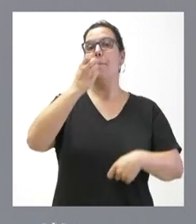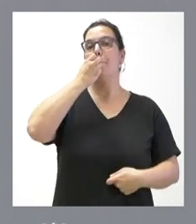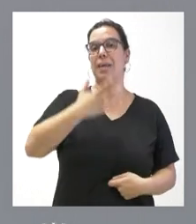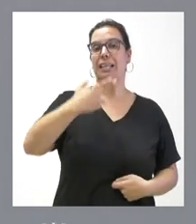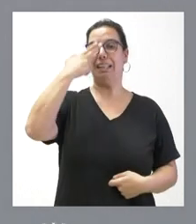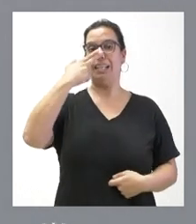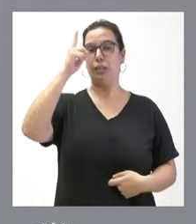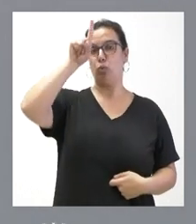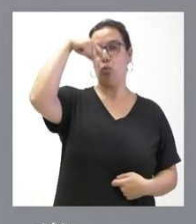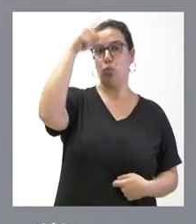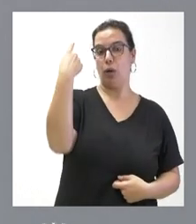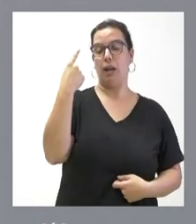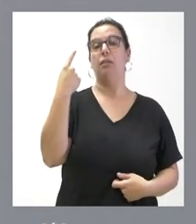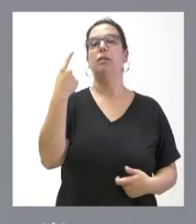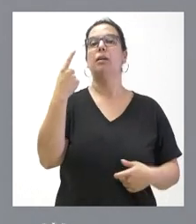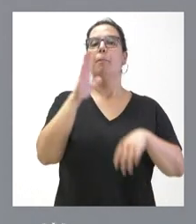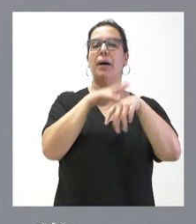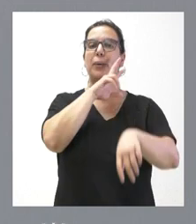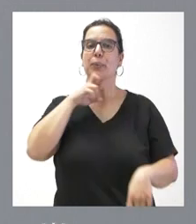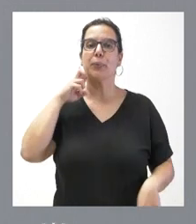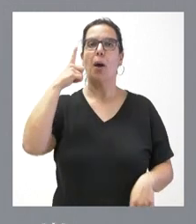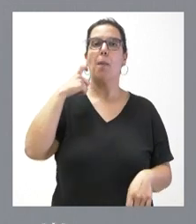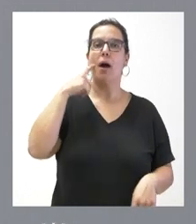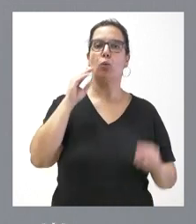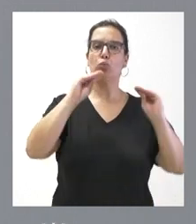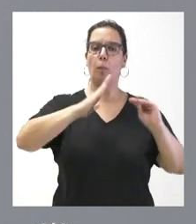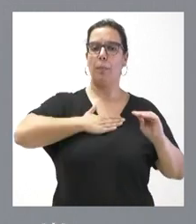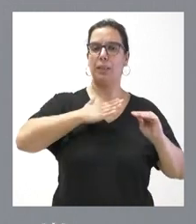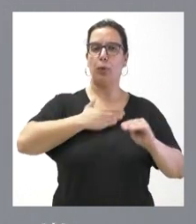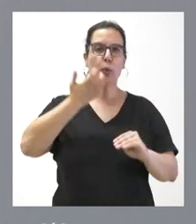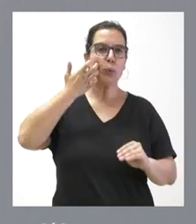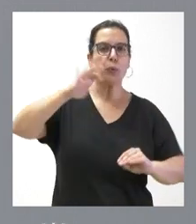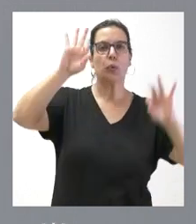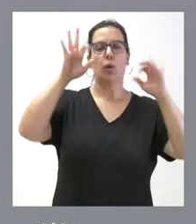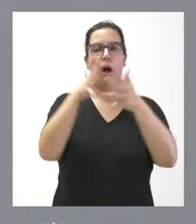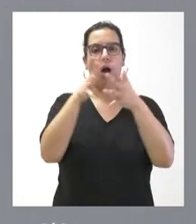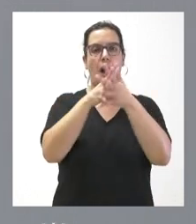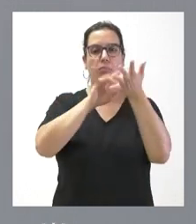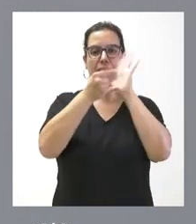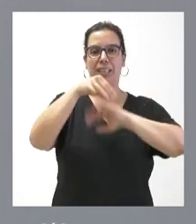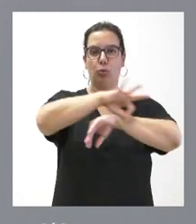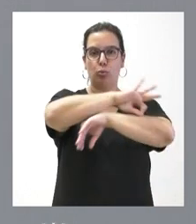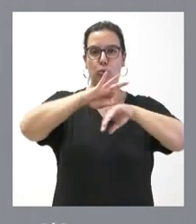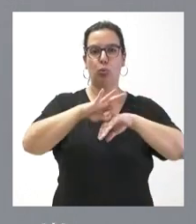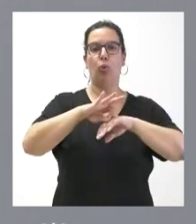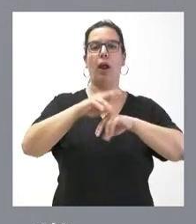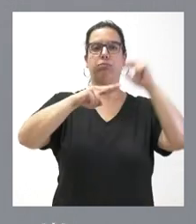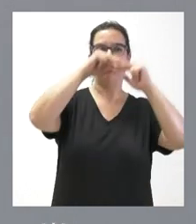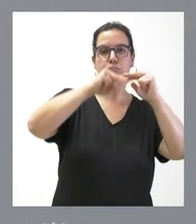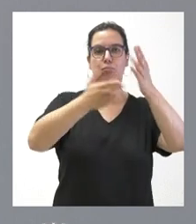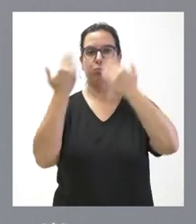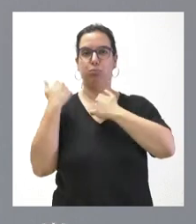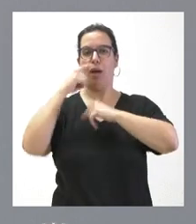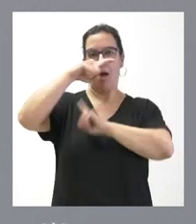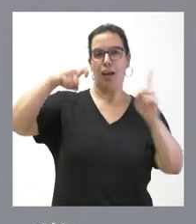categoría de inmaterial, para preservar sus valores patrimoniales, como singular ejemplo de arquitectura efímera, que se monta y se desmonta íntegramente